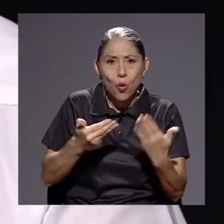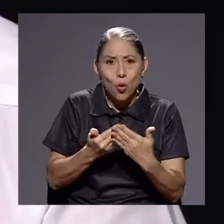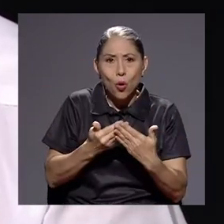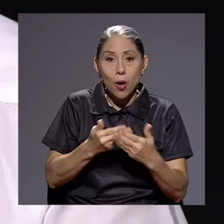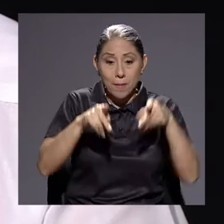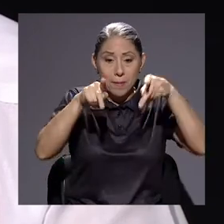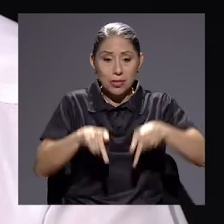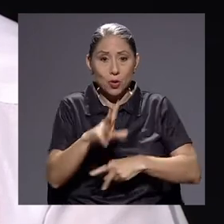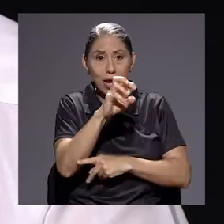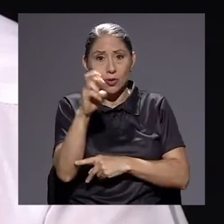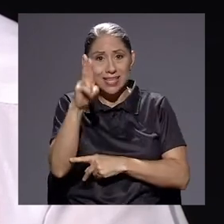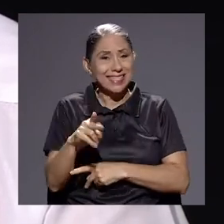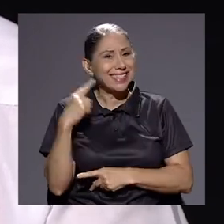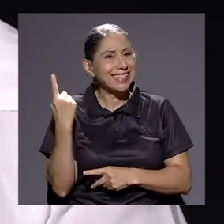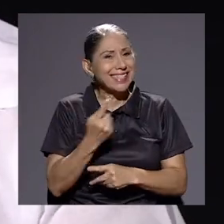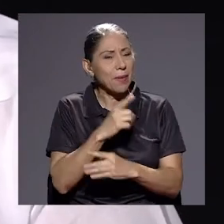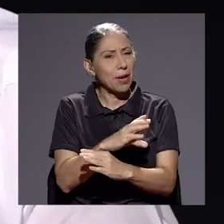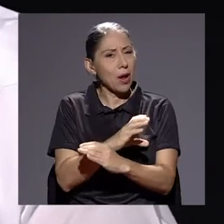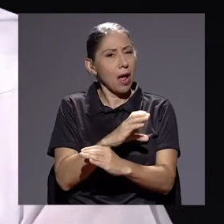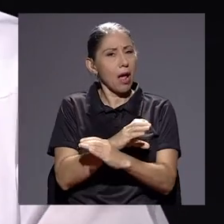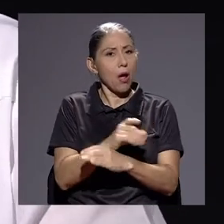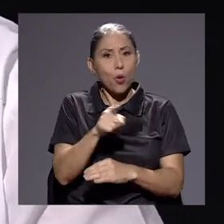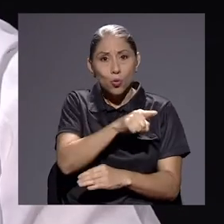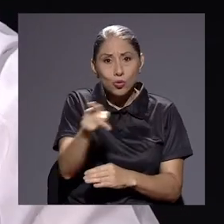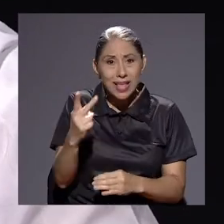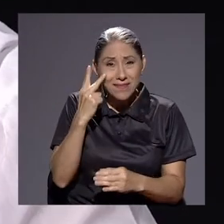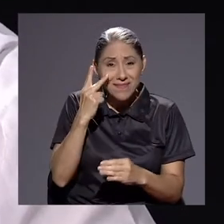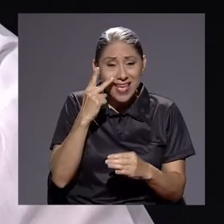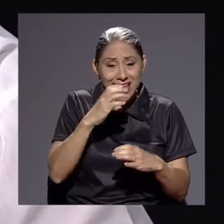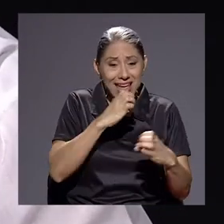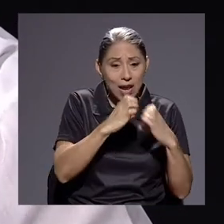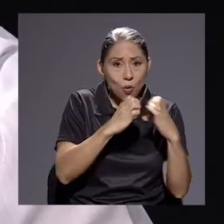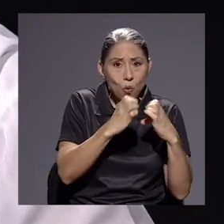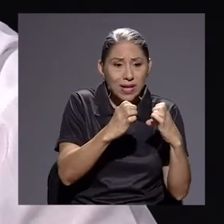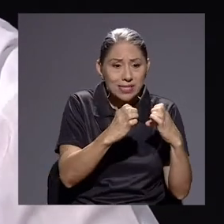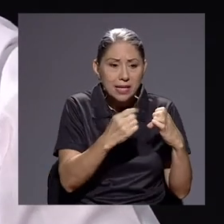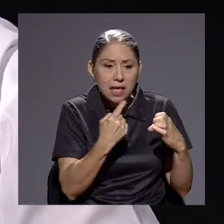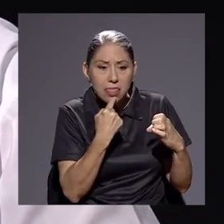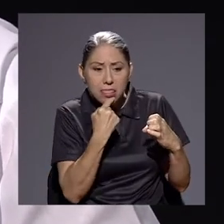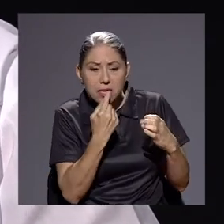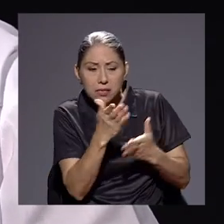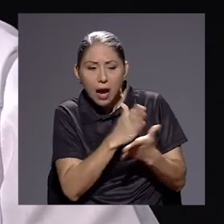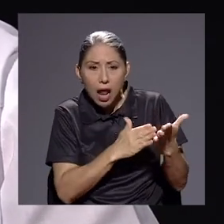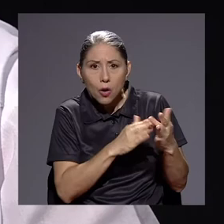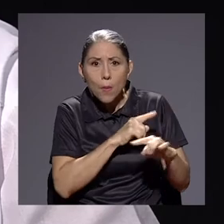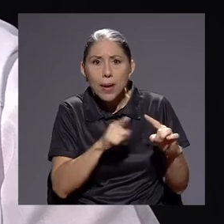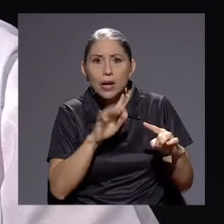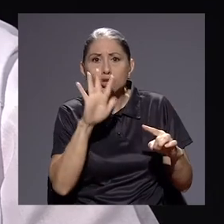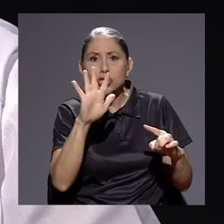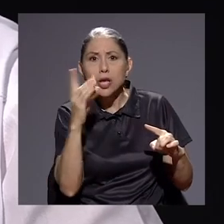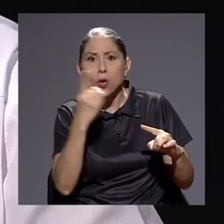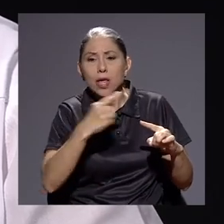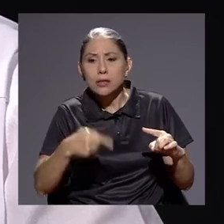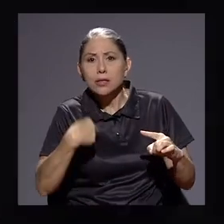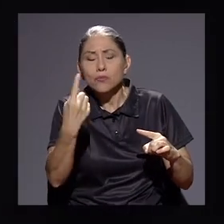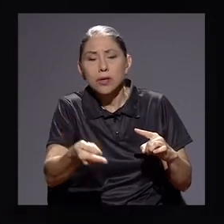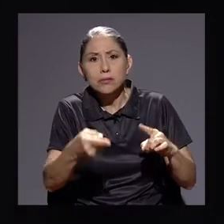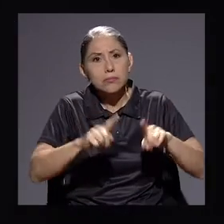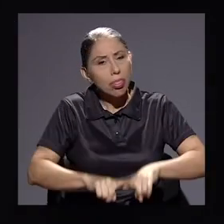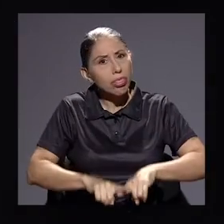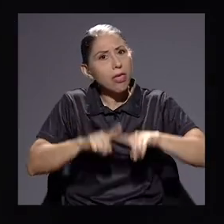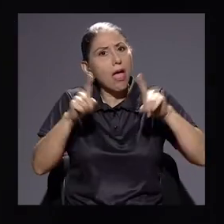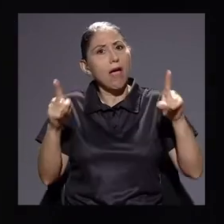tenido siempre una prudencia. Ustedes ven y leen encuestas que le dicen en cierta fecha una cosa, pero cinco o seis días... Eso es cierto.